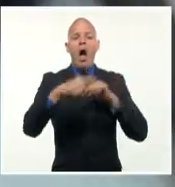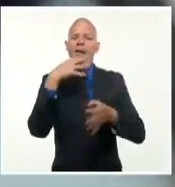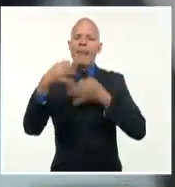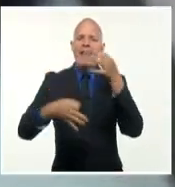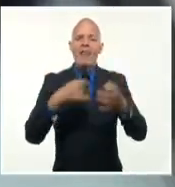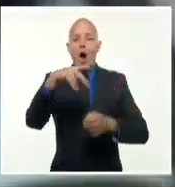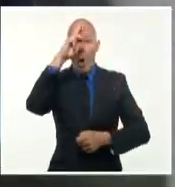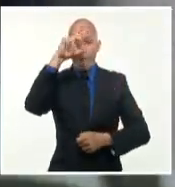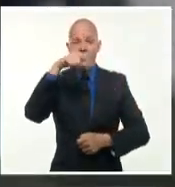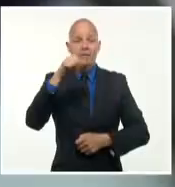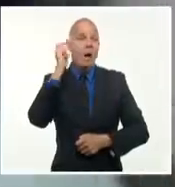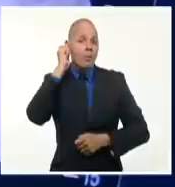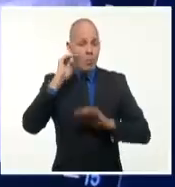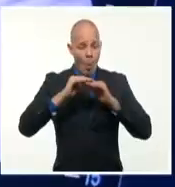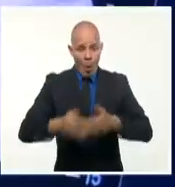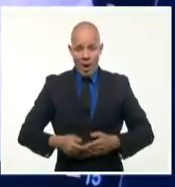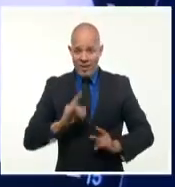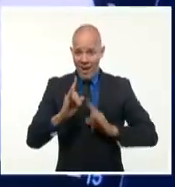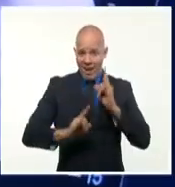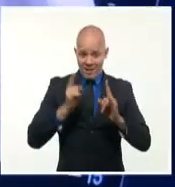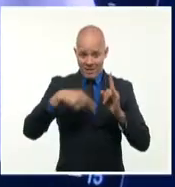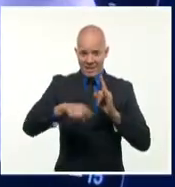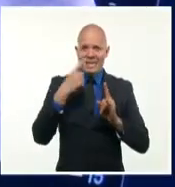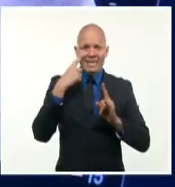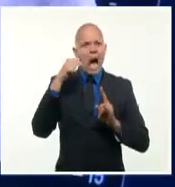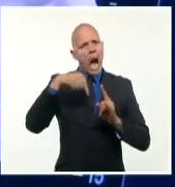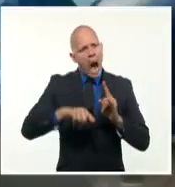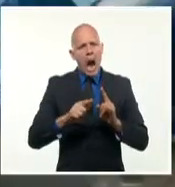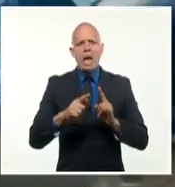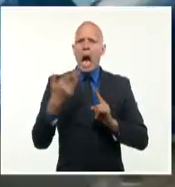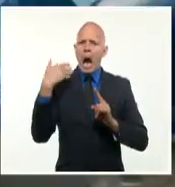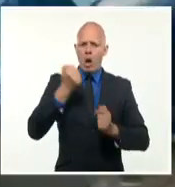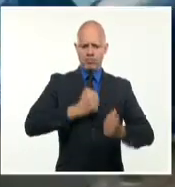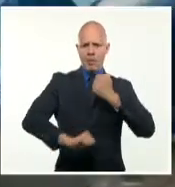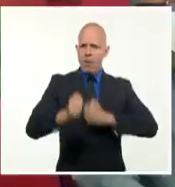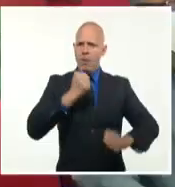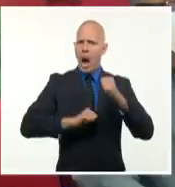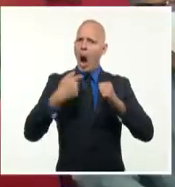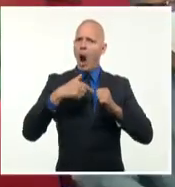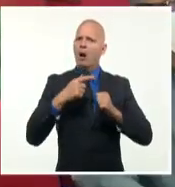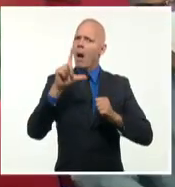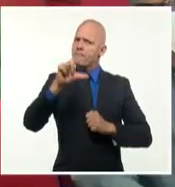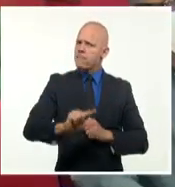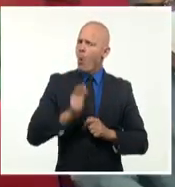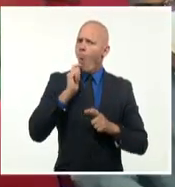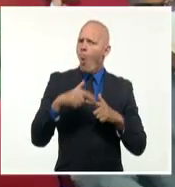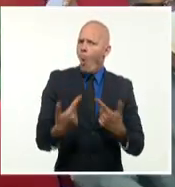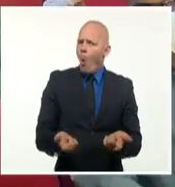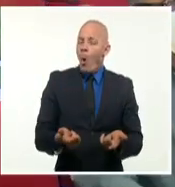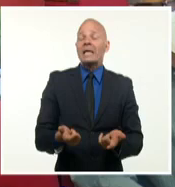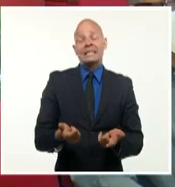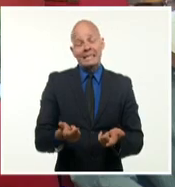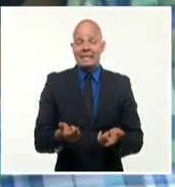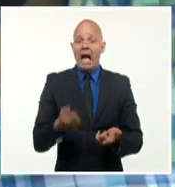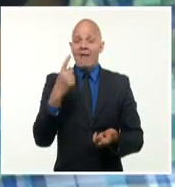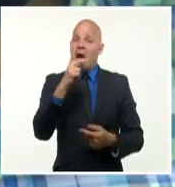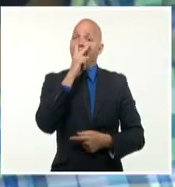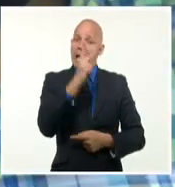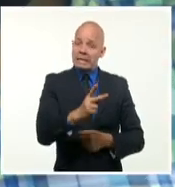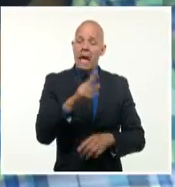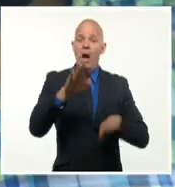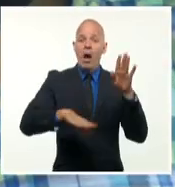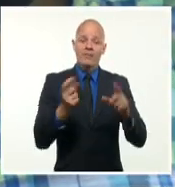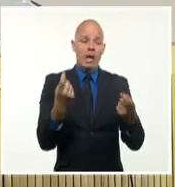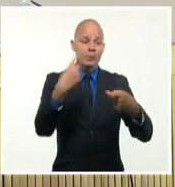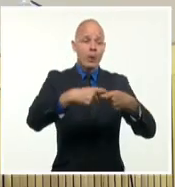tendencia a la disminución de la natalidad. Marrero Cruz se interesó por la atención a la pareja infértil. El también miembro del buro político indagó sobre